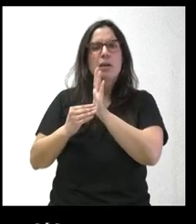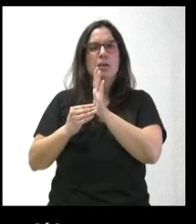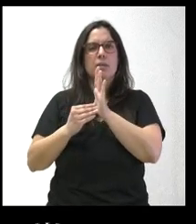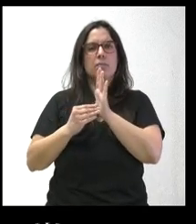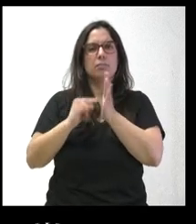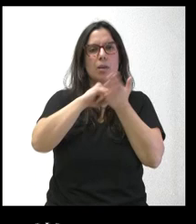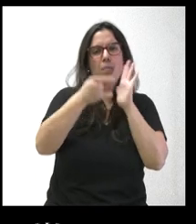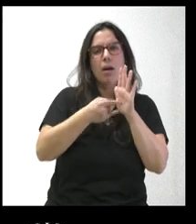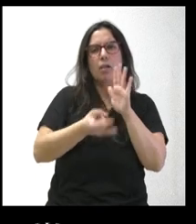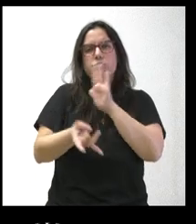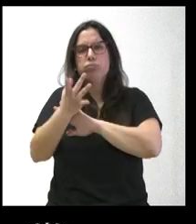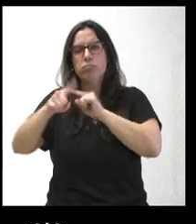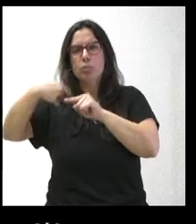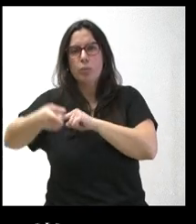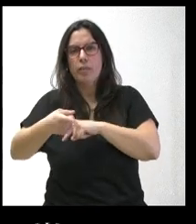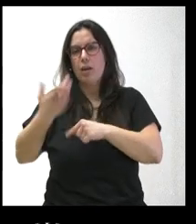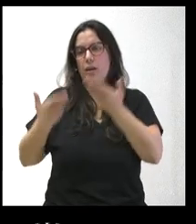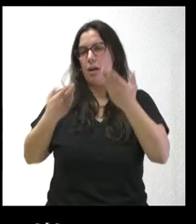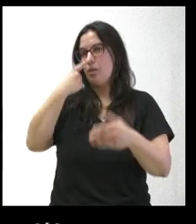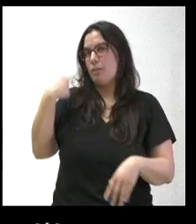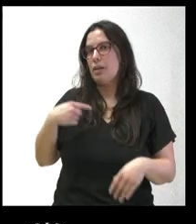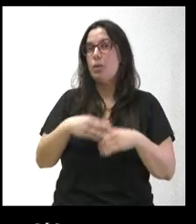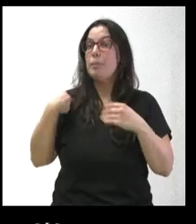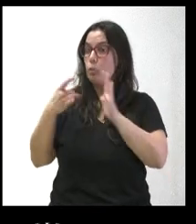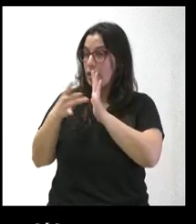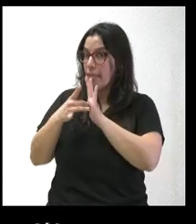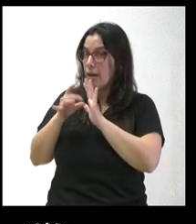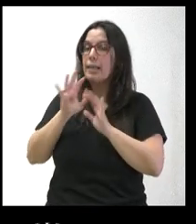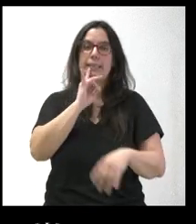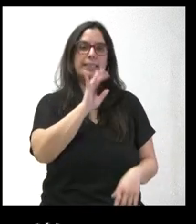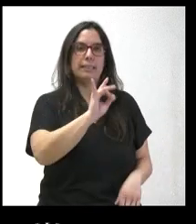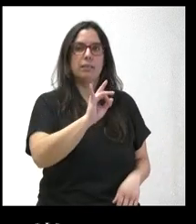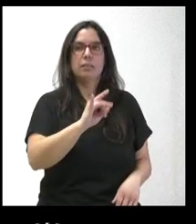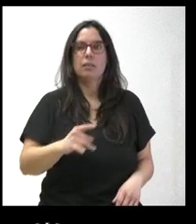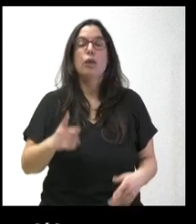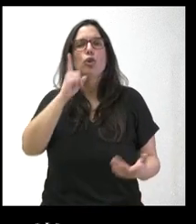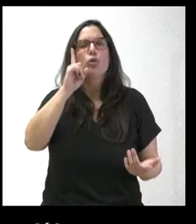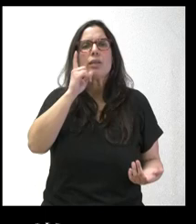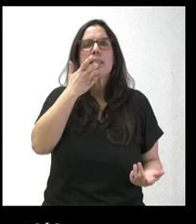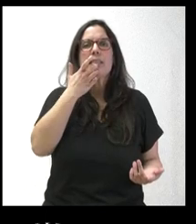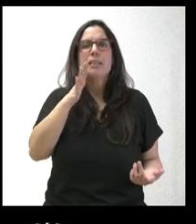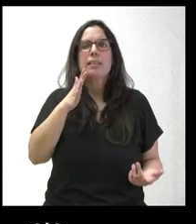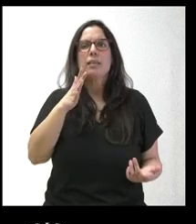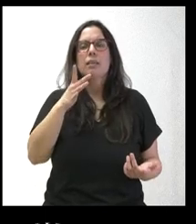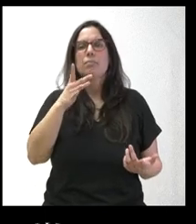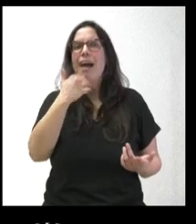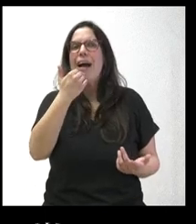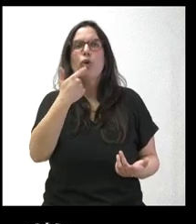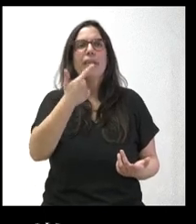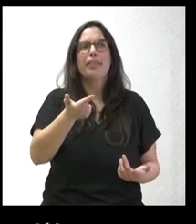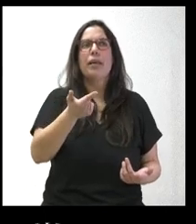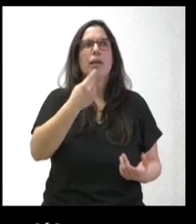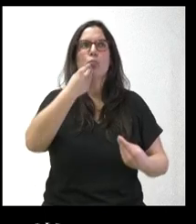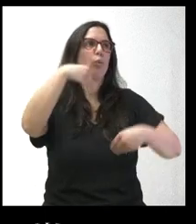del año pasado. De la calidad de servicios públicos. No sé si hay algún epígrafe en el que diga que es tan